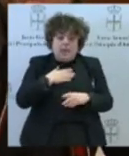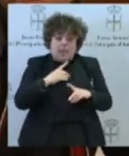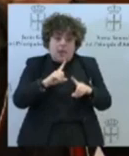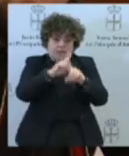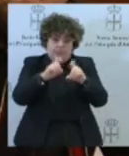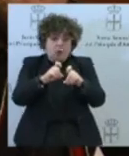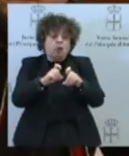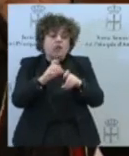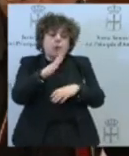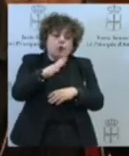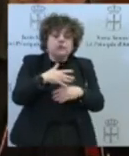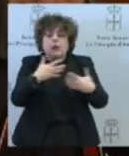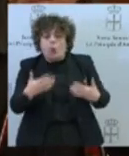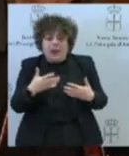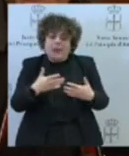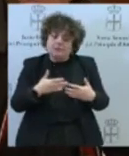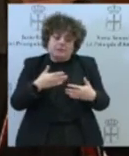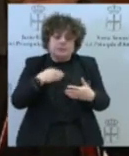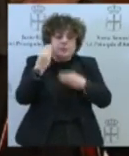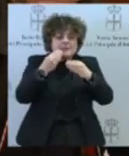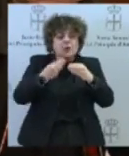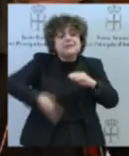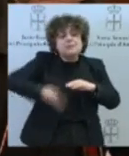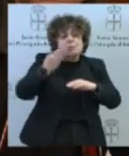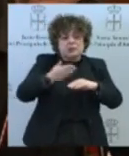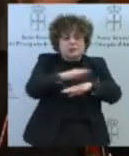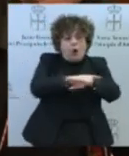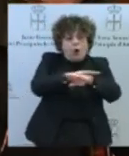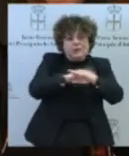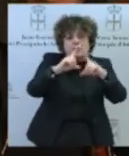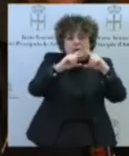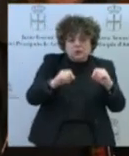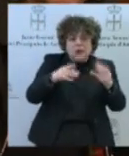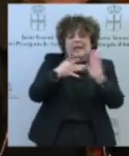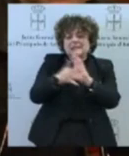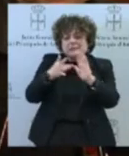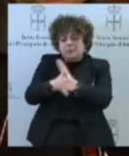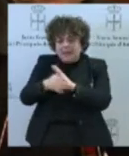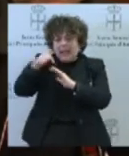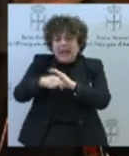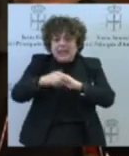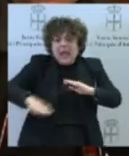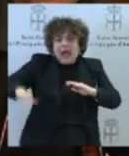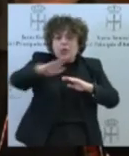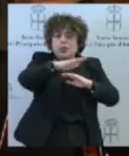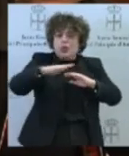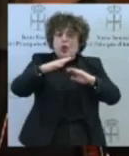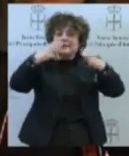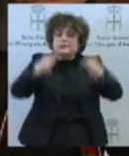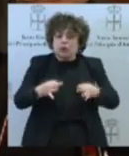Asturias explique que Asturias es un entorno seguro para las mujeres. No solo para las asturianas, señor